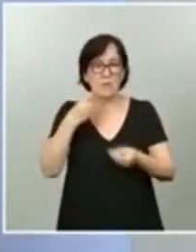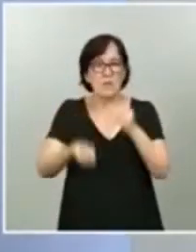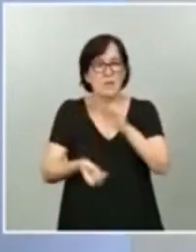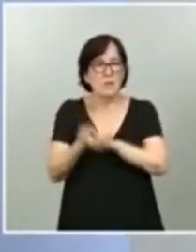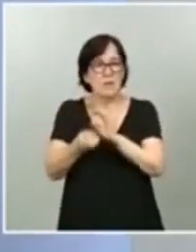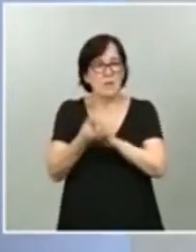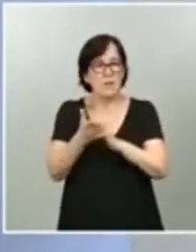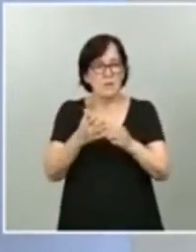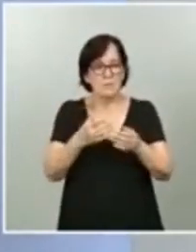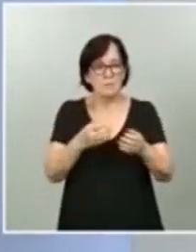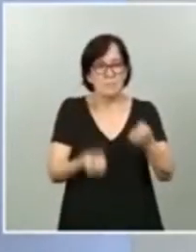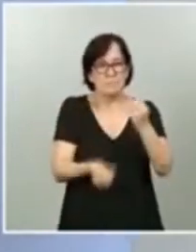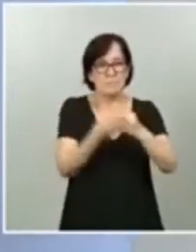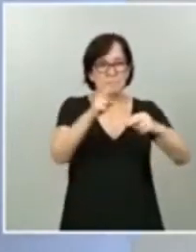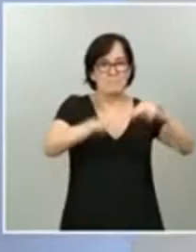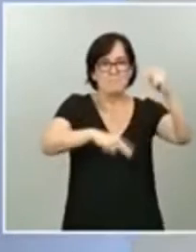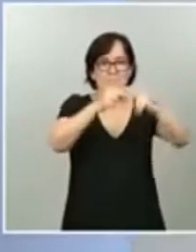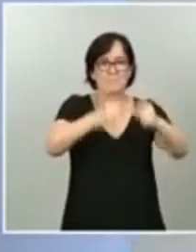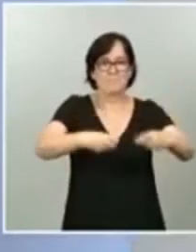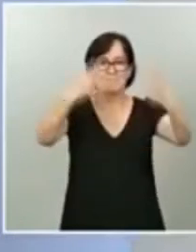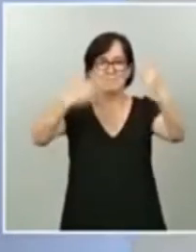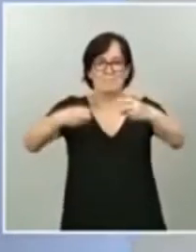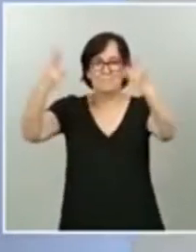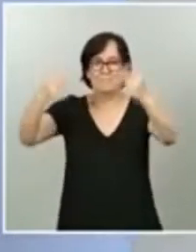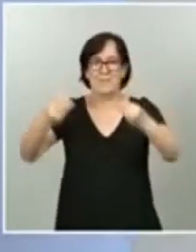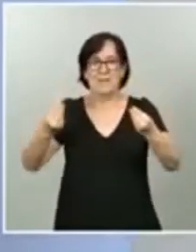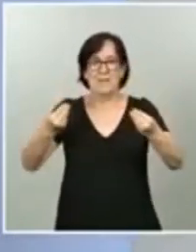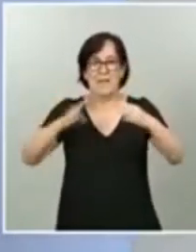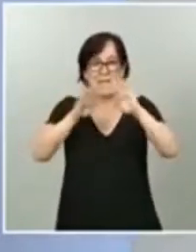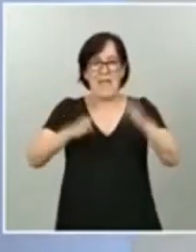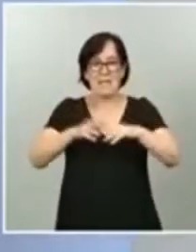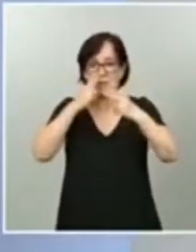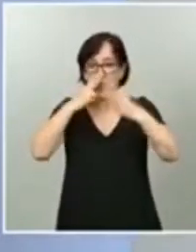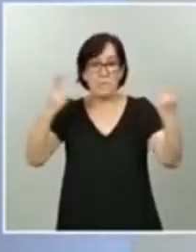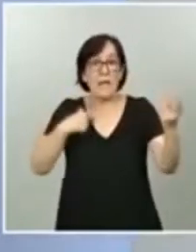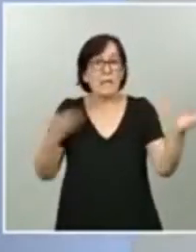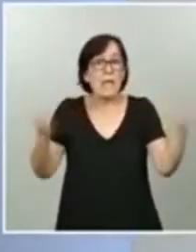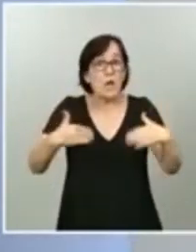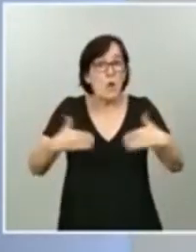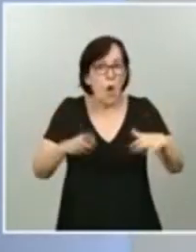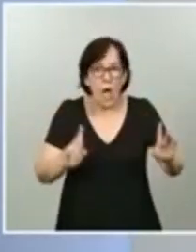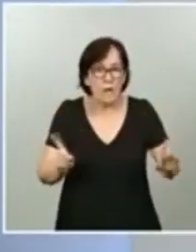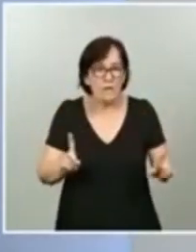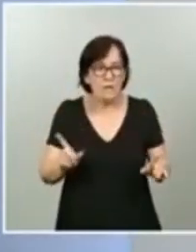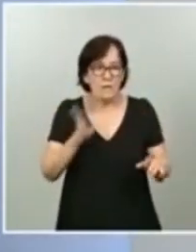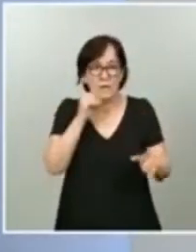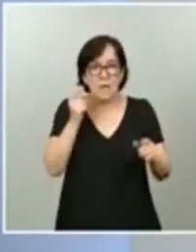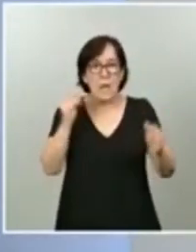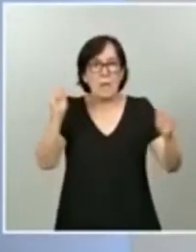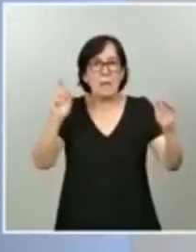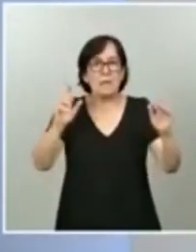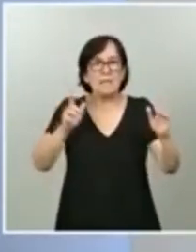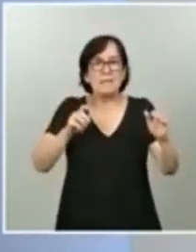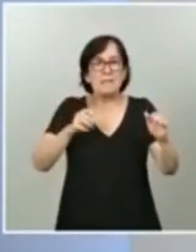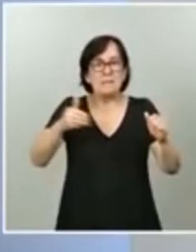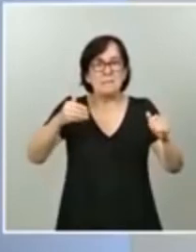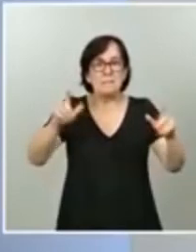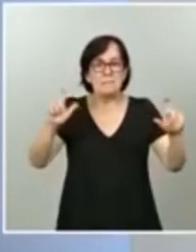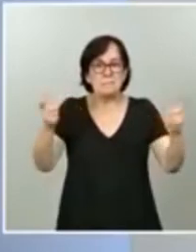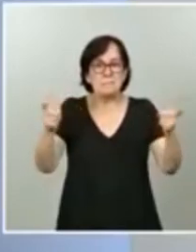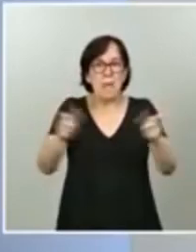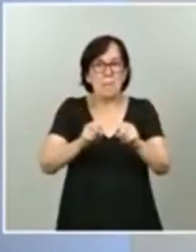vivienda pública que no tenemos en este país, que incluso ha ido a menos por determinadas políticas